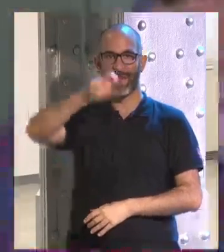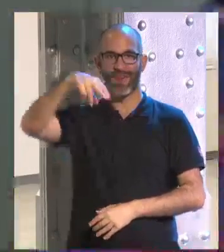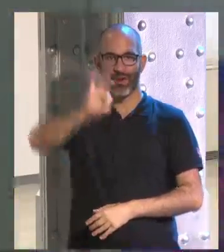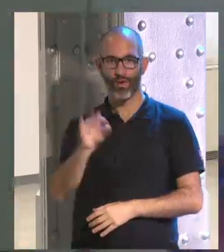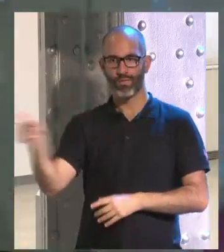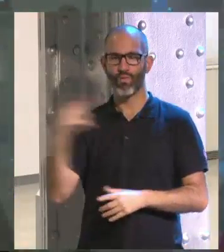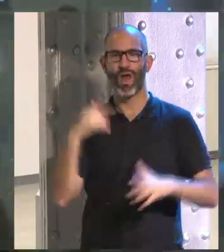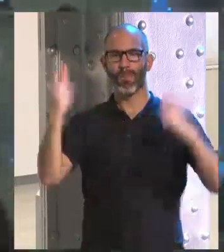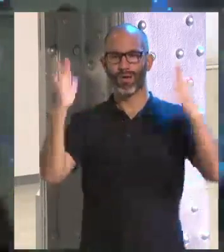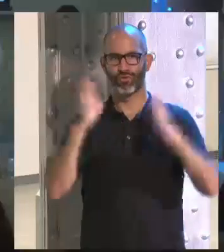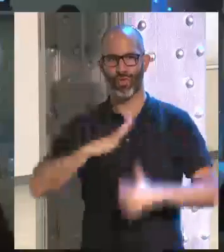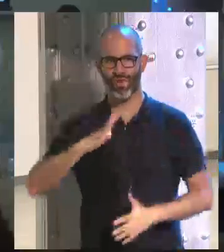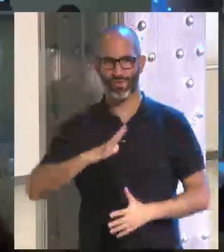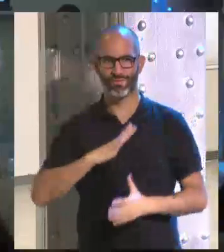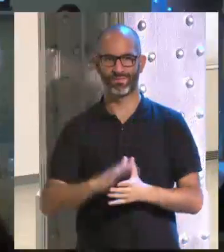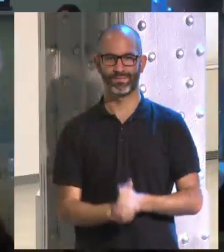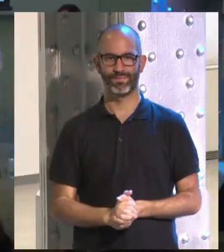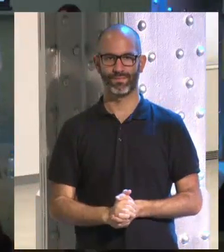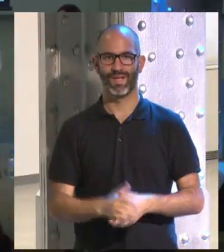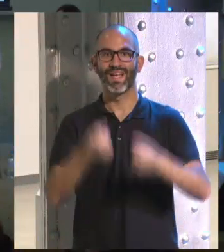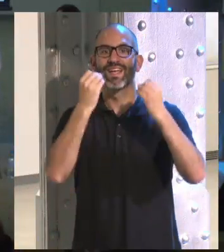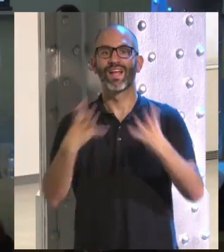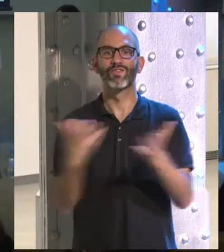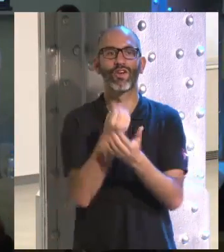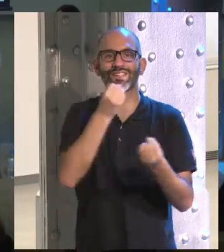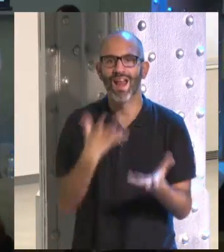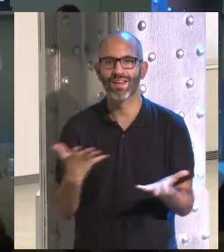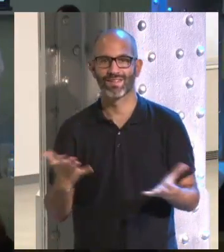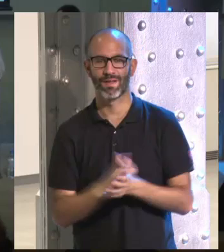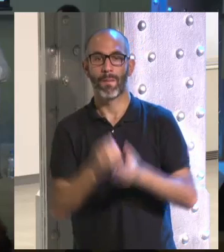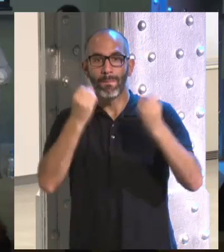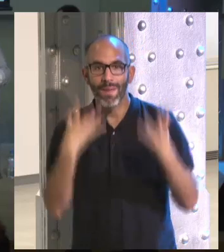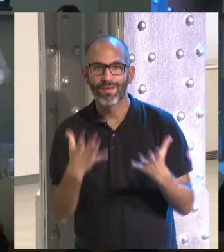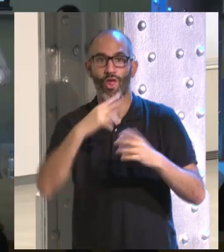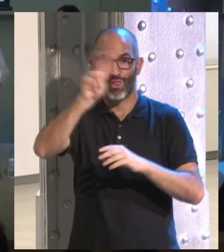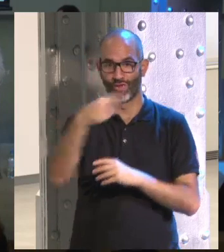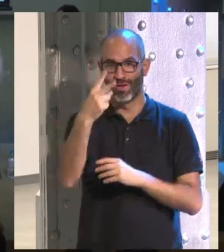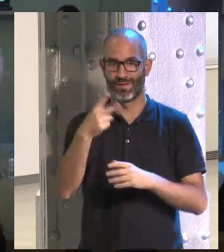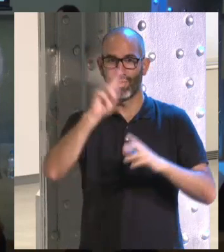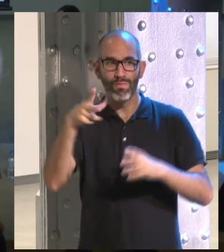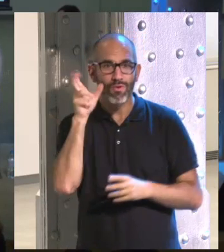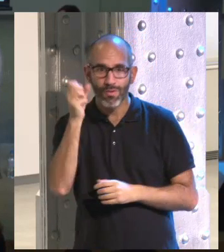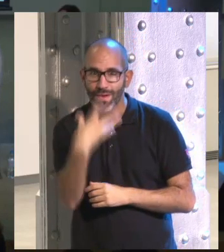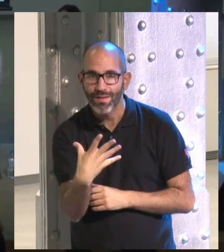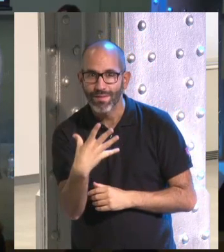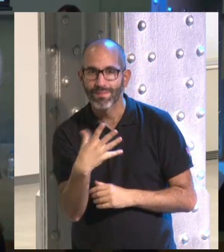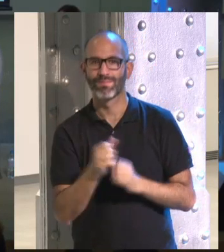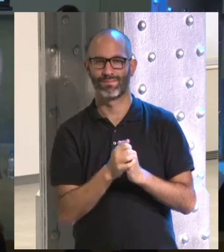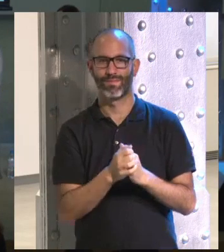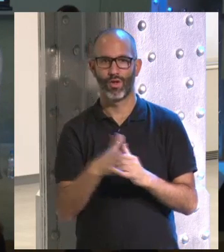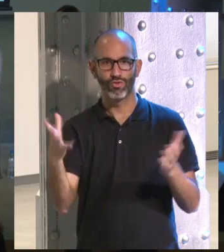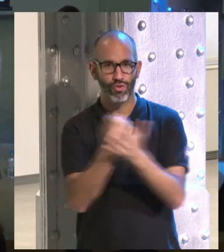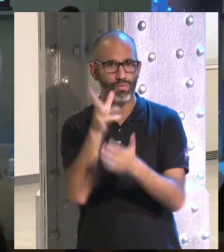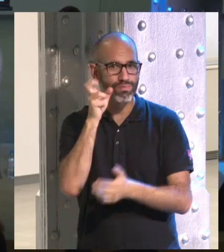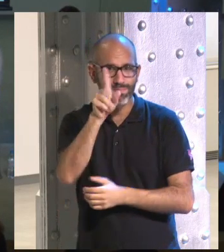Un abrazo para allá, ¿no? Por favor. Muy bien. ¿Qué tal? ¿Cómo estáis? ¿Bien? Bueno, vienen dos horas. ¿Me escucháis bien? ¿Todo